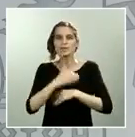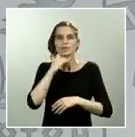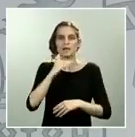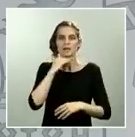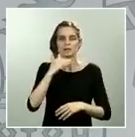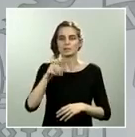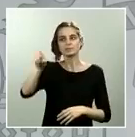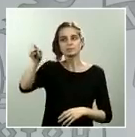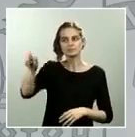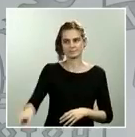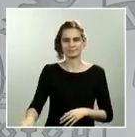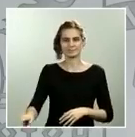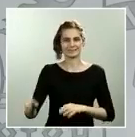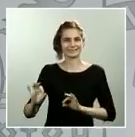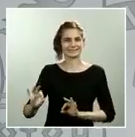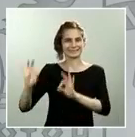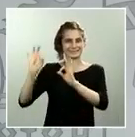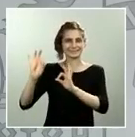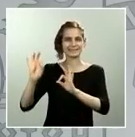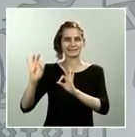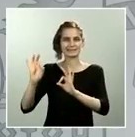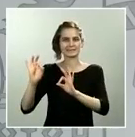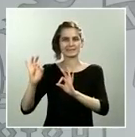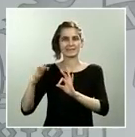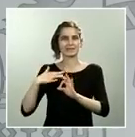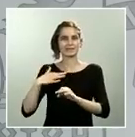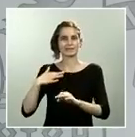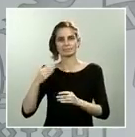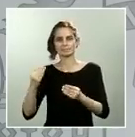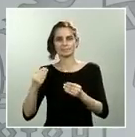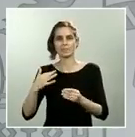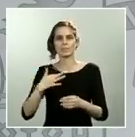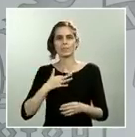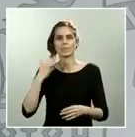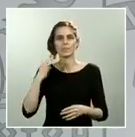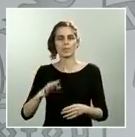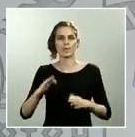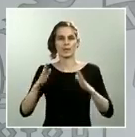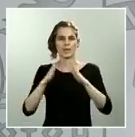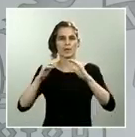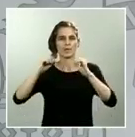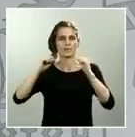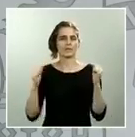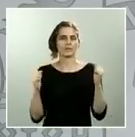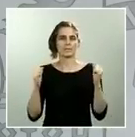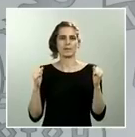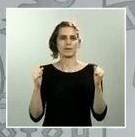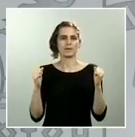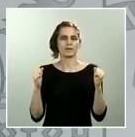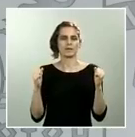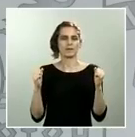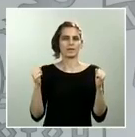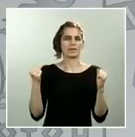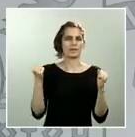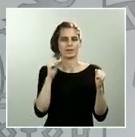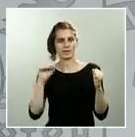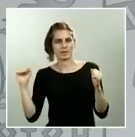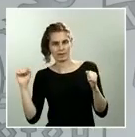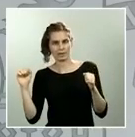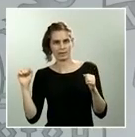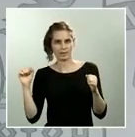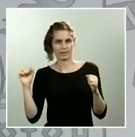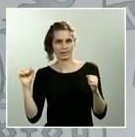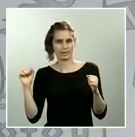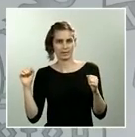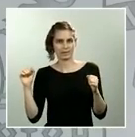hayan podido no respetar el confinamiento a los técnicos que diariamente están llevando el recuento